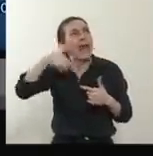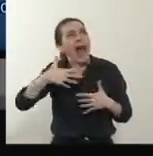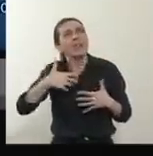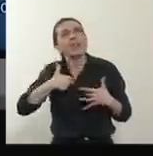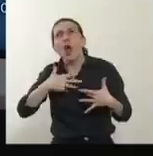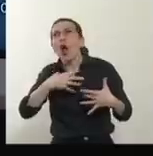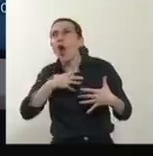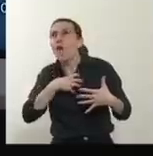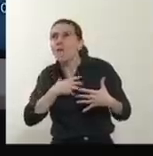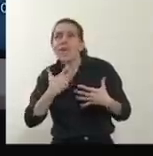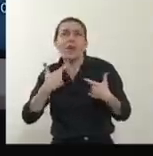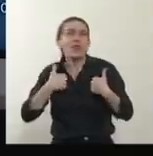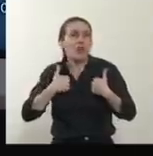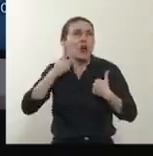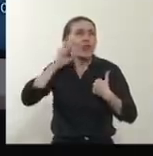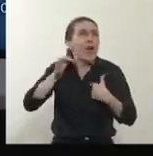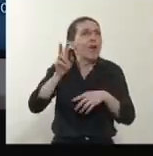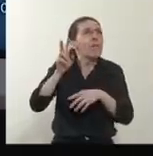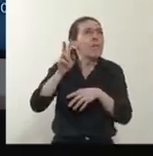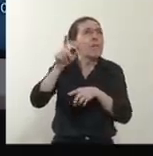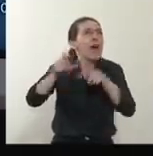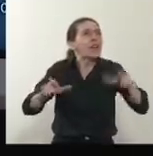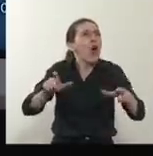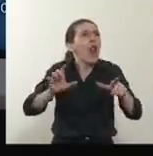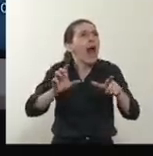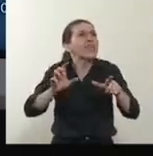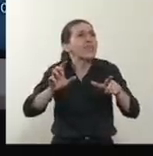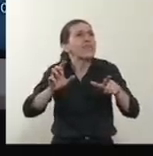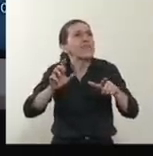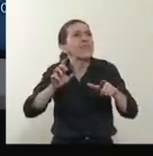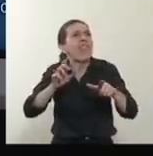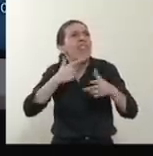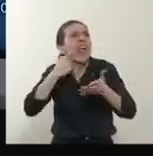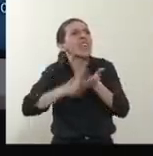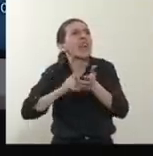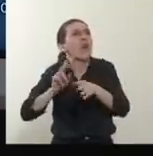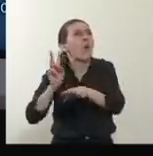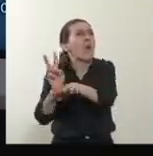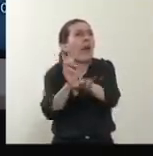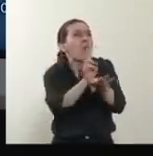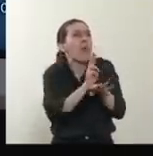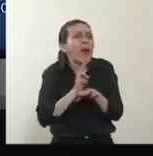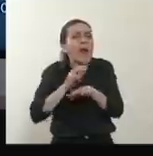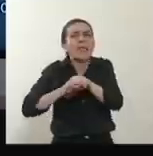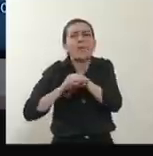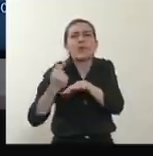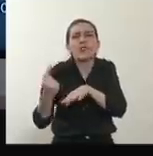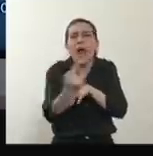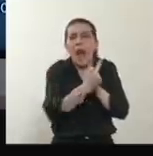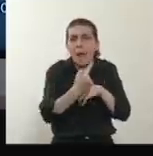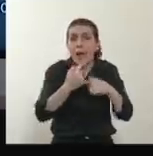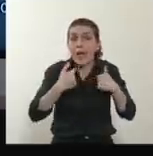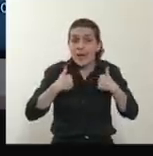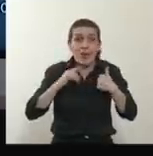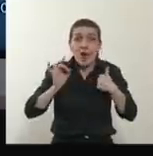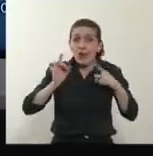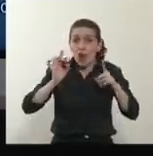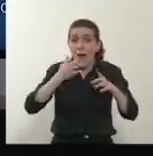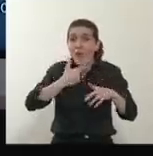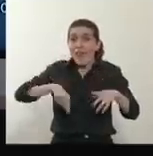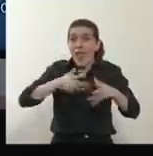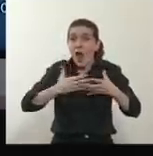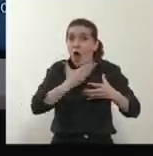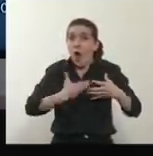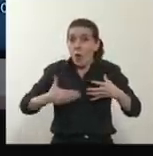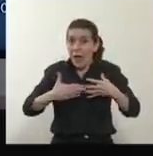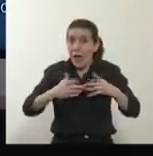responsabilidad social. En el cuidado que todos tenemos que tener, no solo de nosotros, sino del otro. Porque recuerden